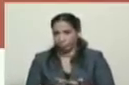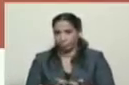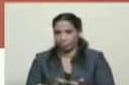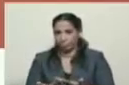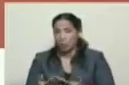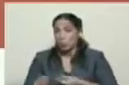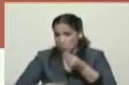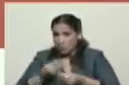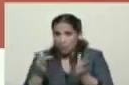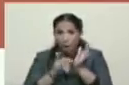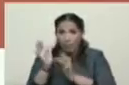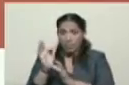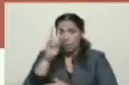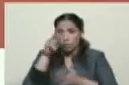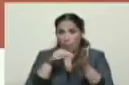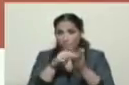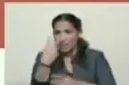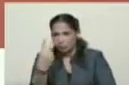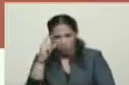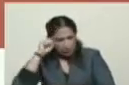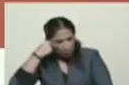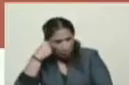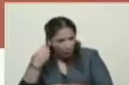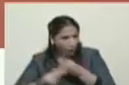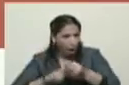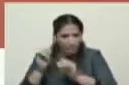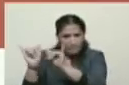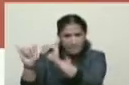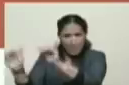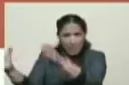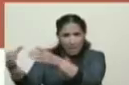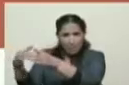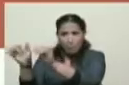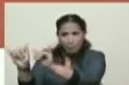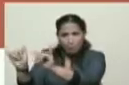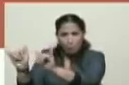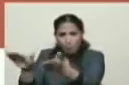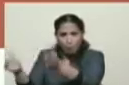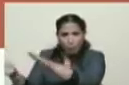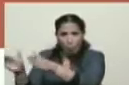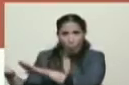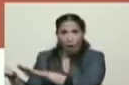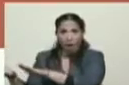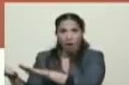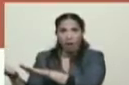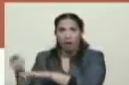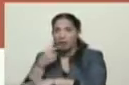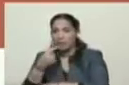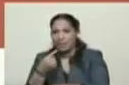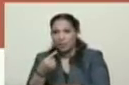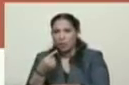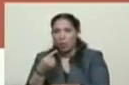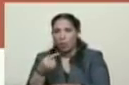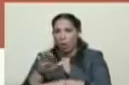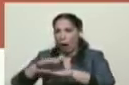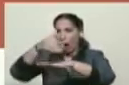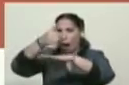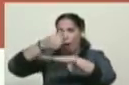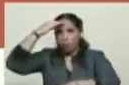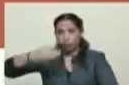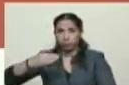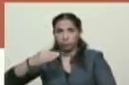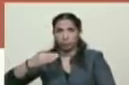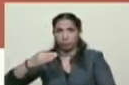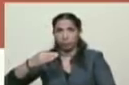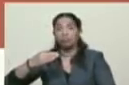hicieron en abril del 2002, ¿se acuerdan? Ellos pusieron los muertos, así expresó un alto oficial que estaba